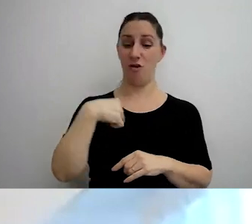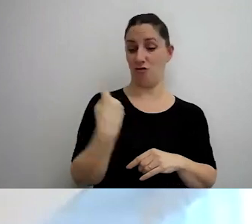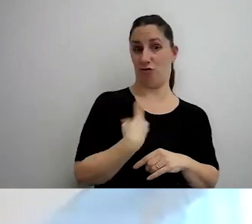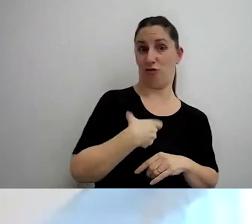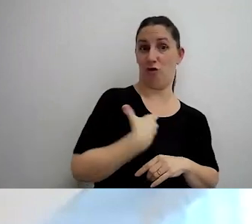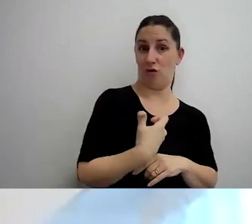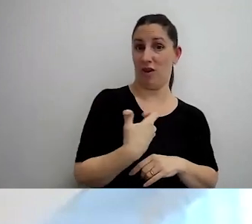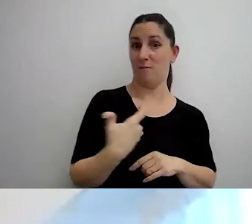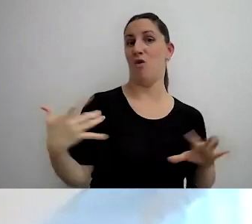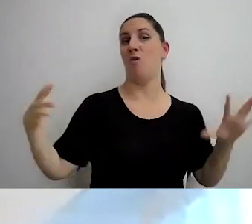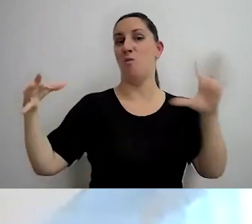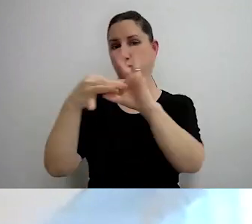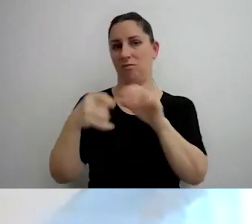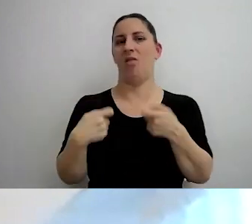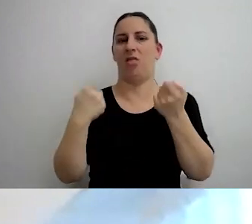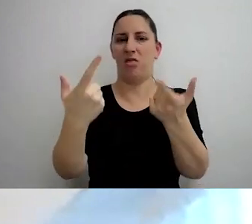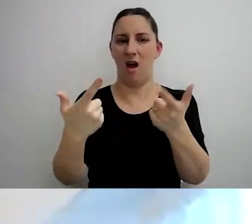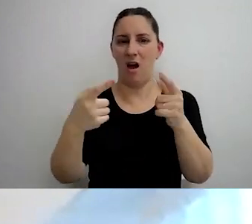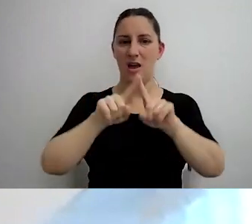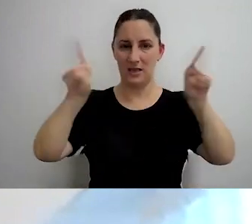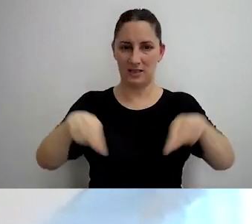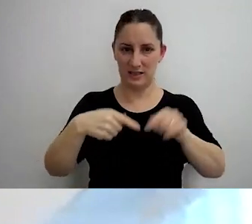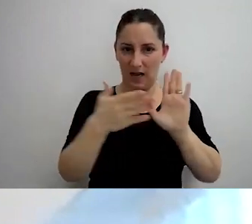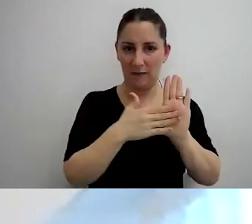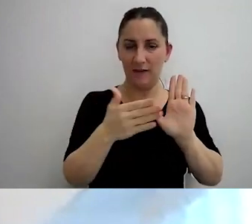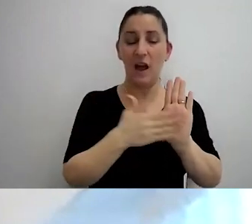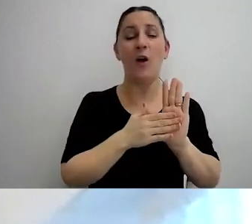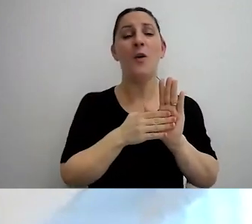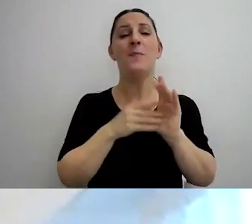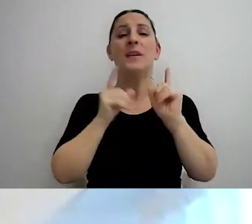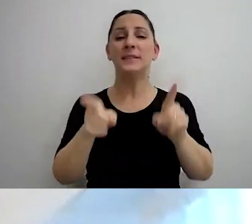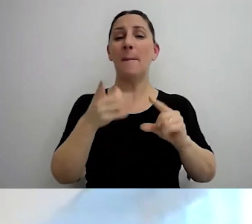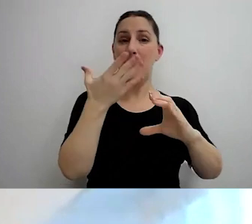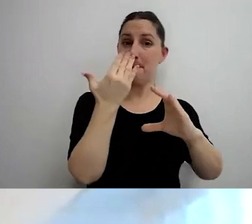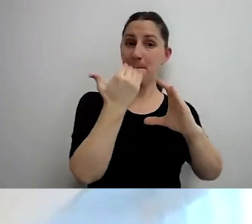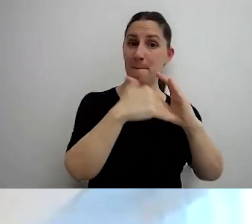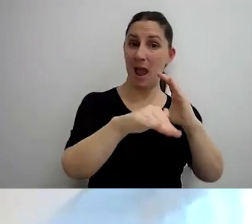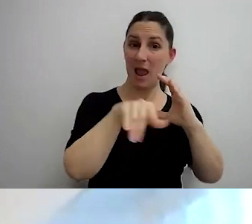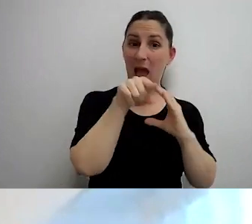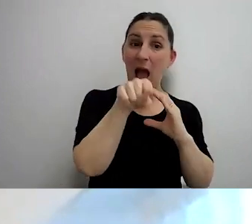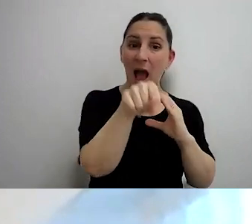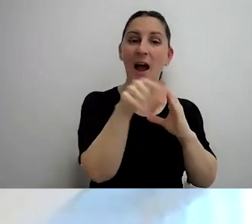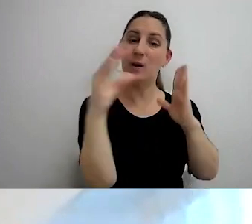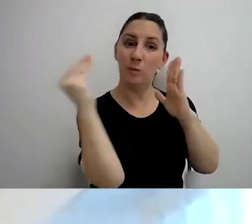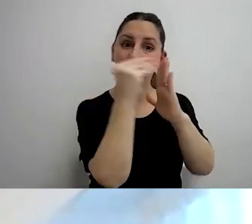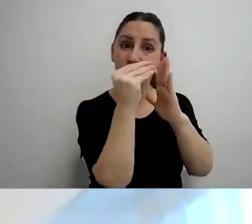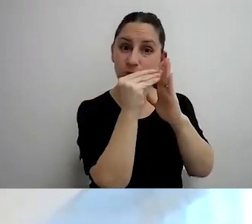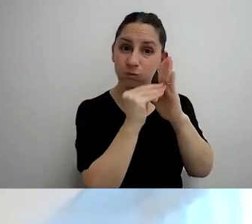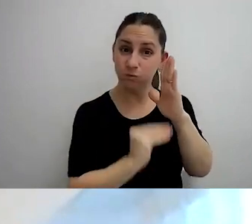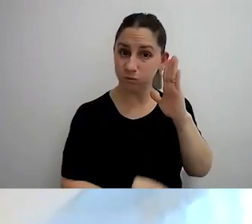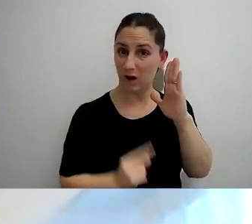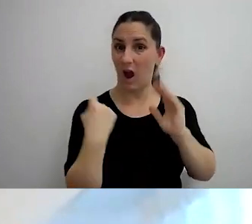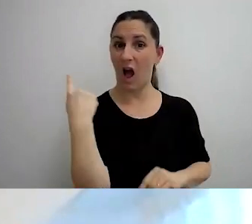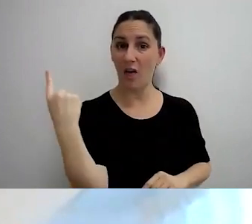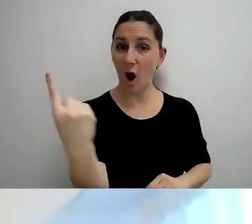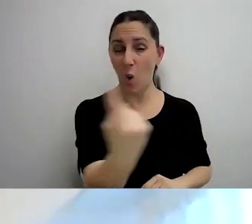AFIP, y después, como siempre, con el mail con el cual tenemos registrado su inscripción,